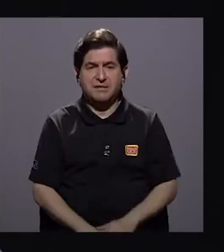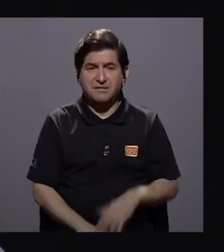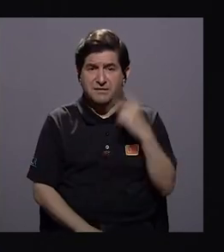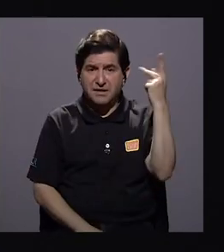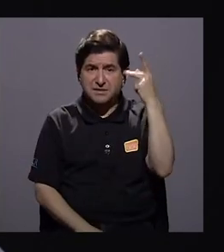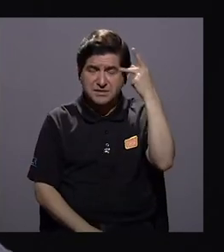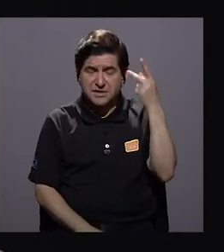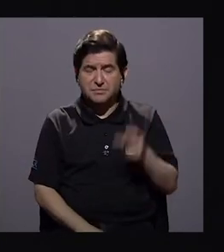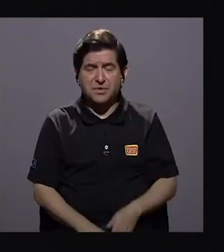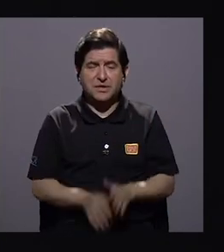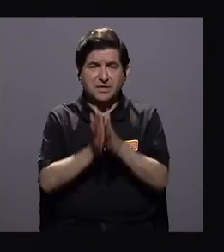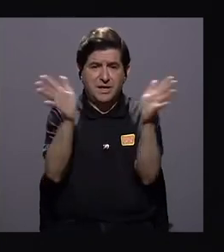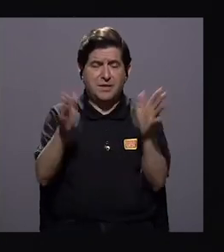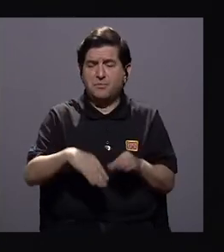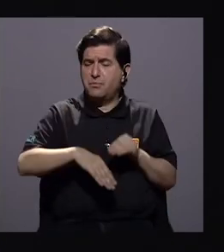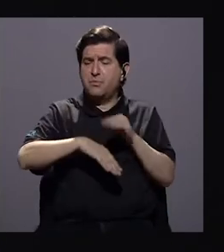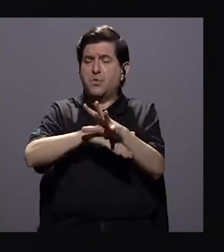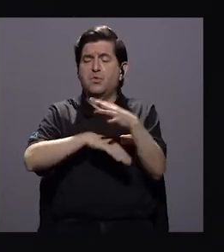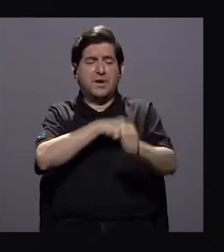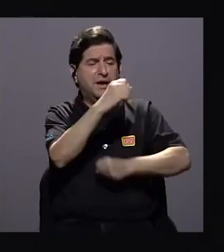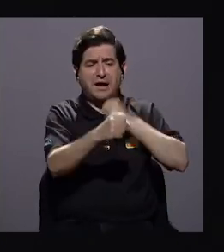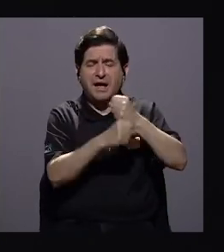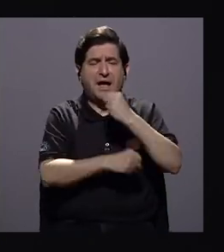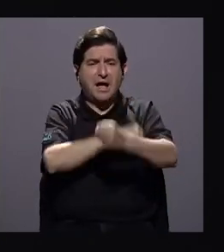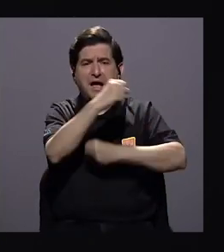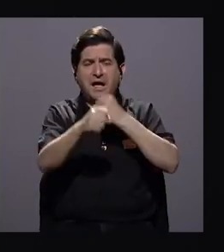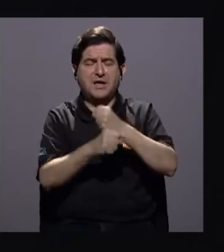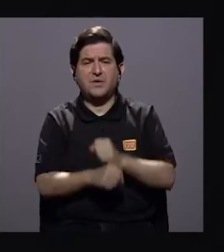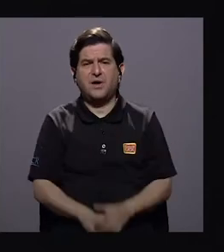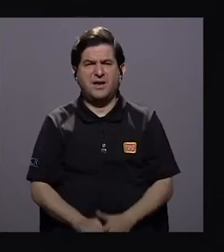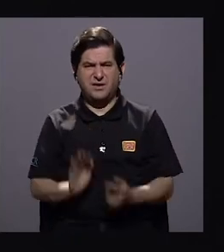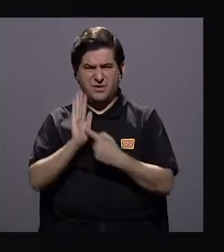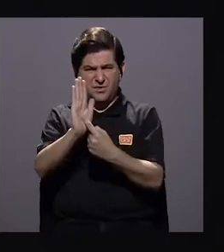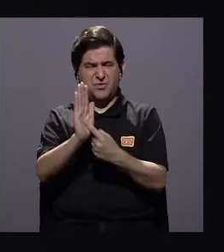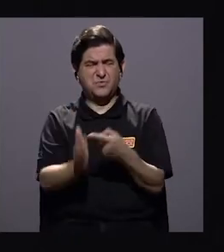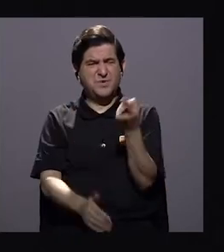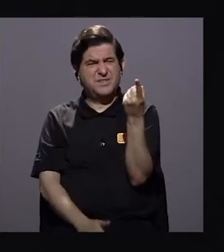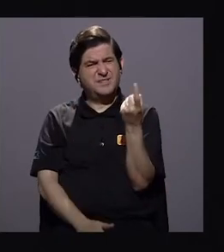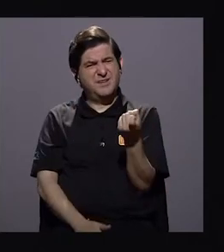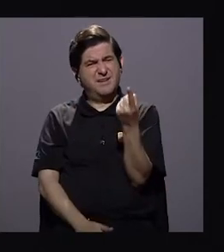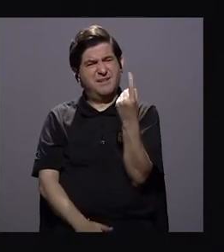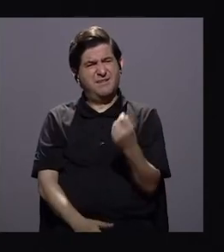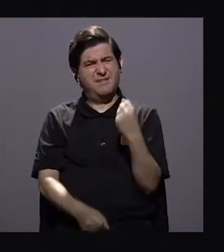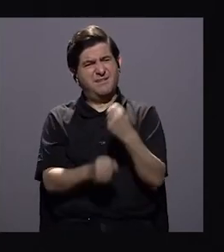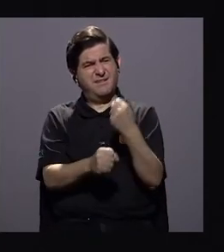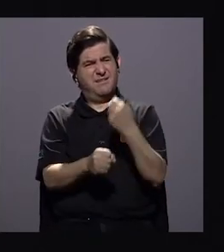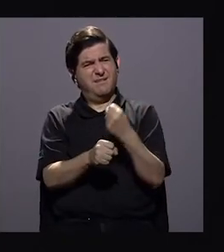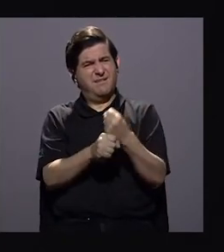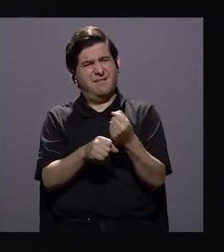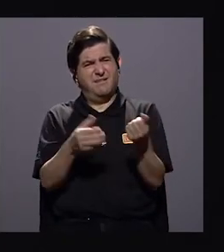incidencia en la política pública, año con año, nos presenta una fotografía deficitaria?